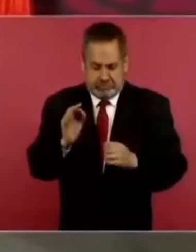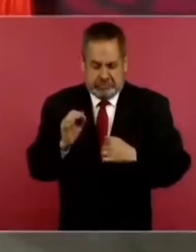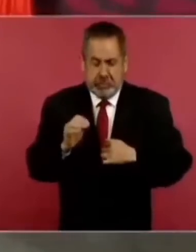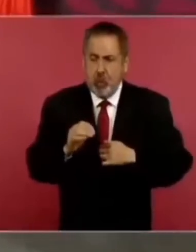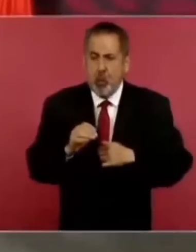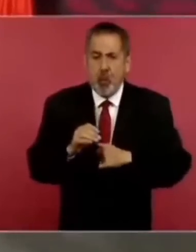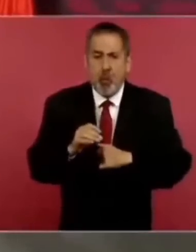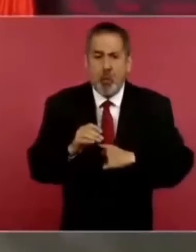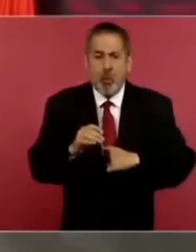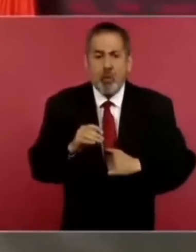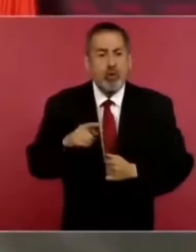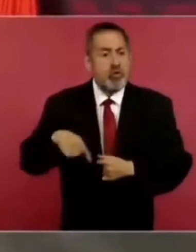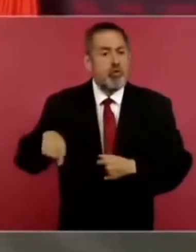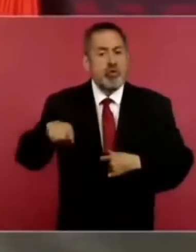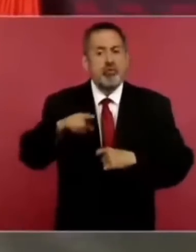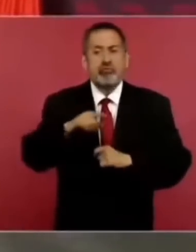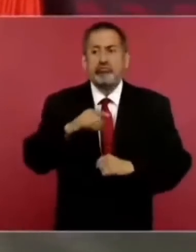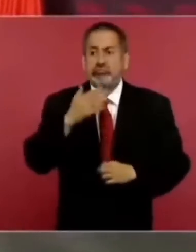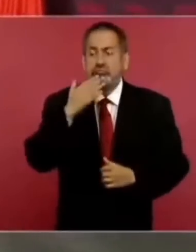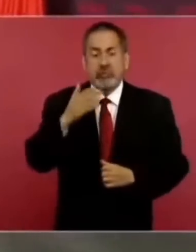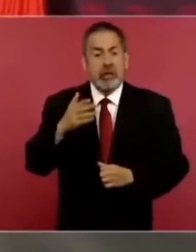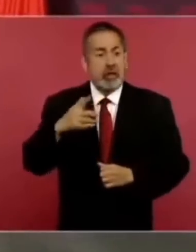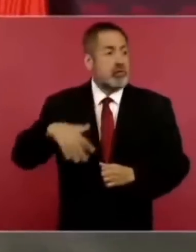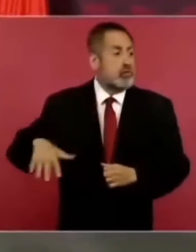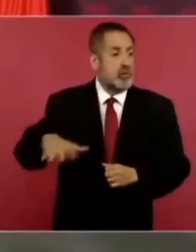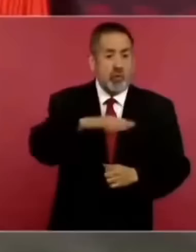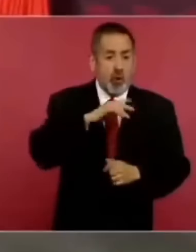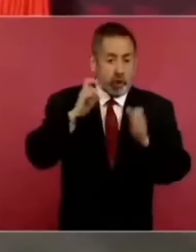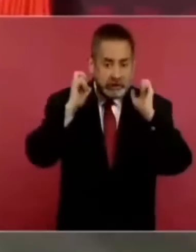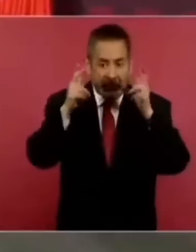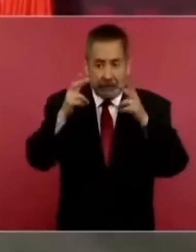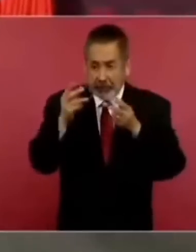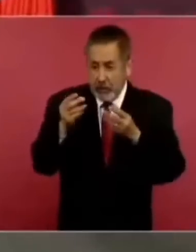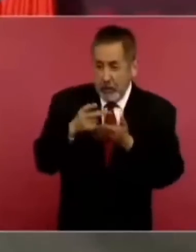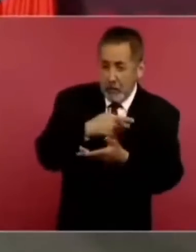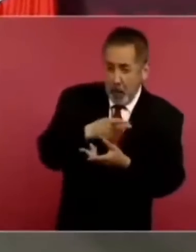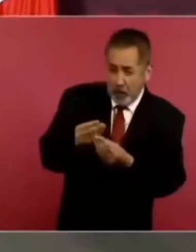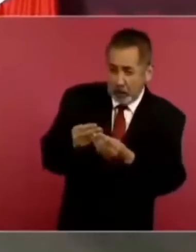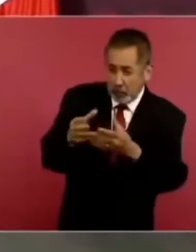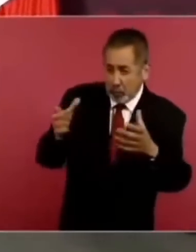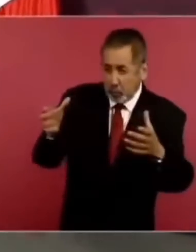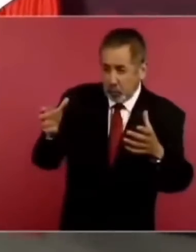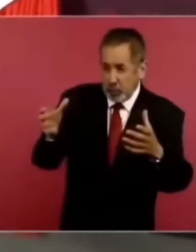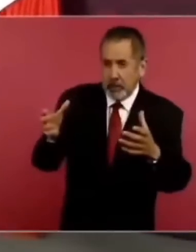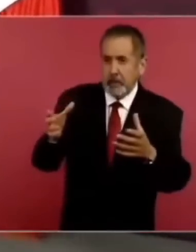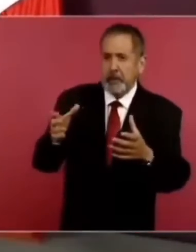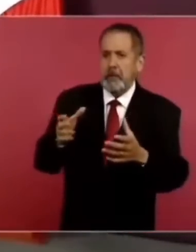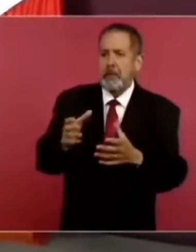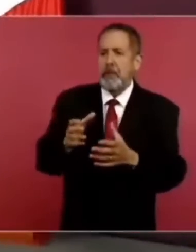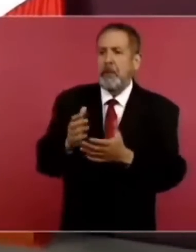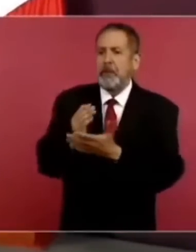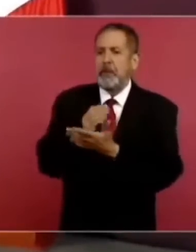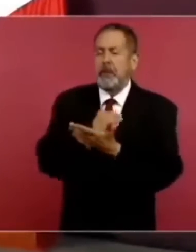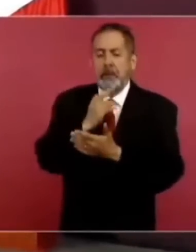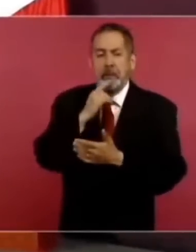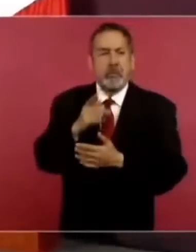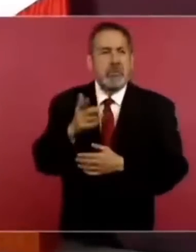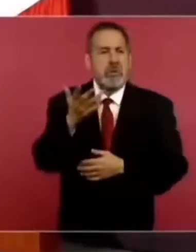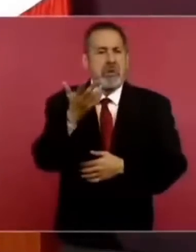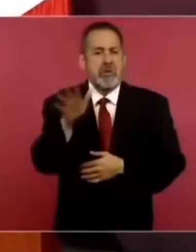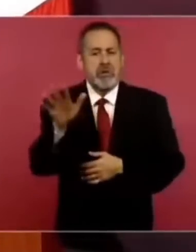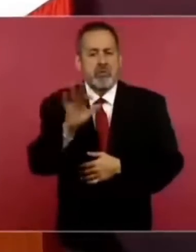hubo una disminución de la pobreza en Chiapas de un poco más del